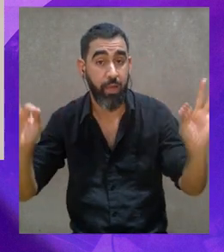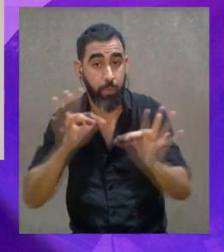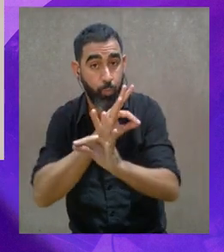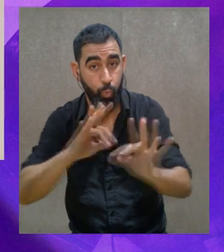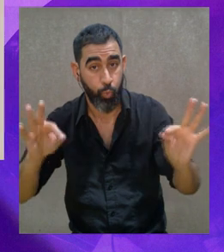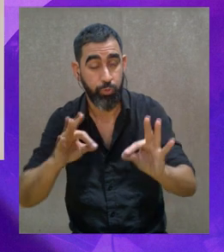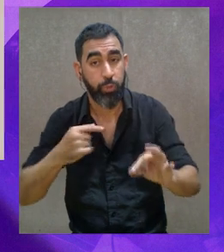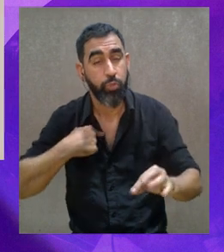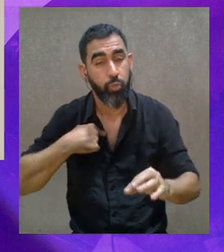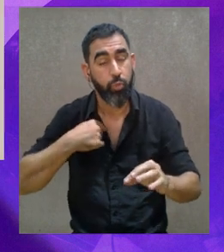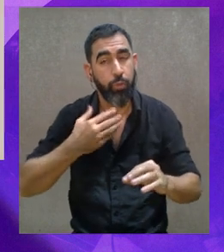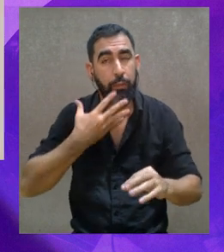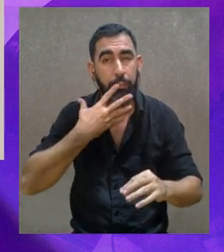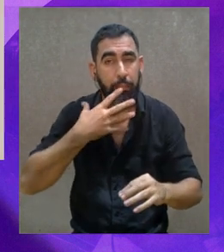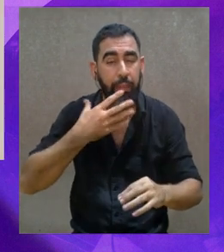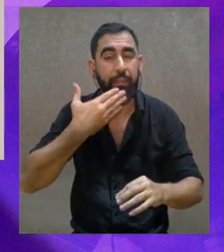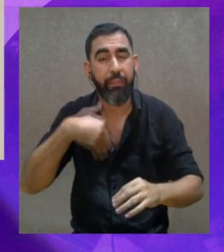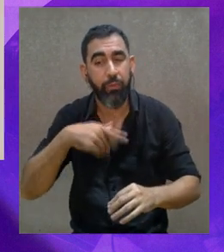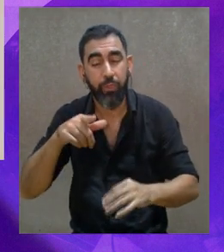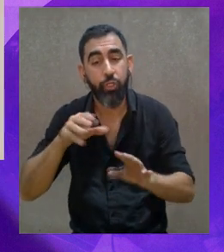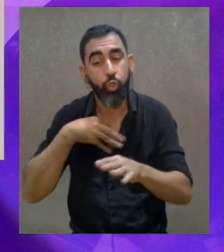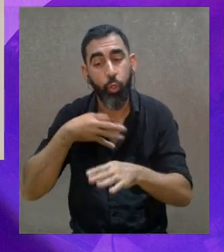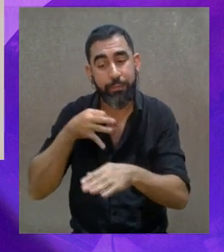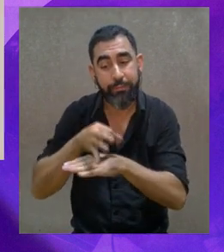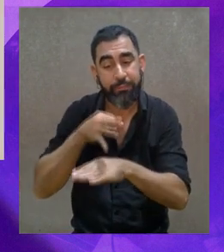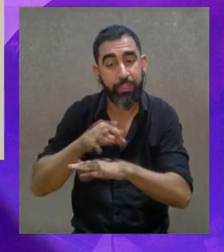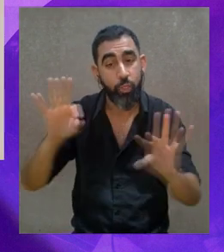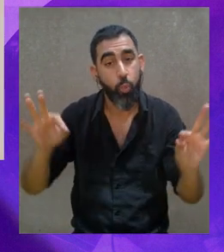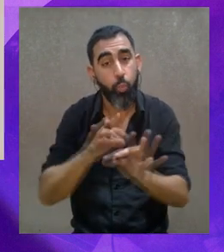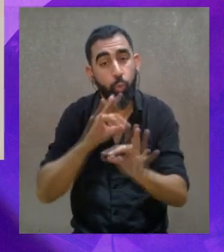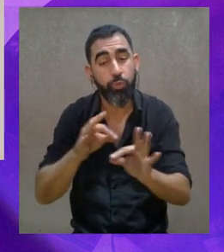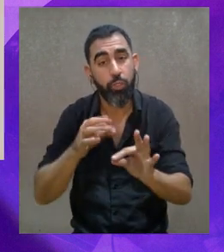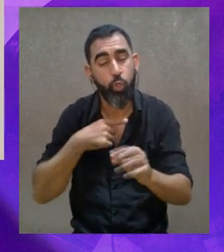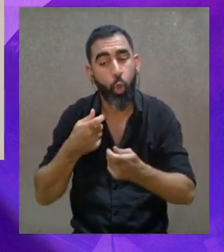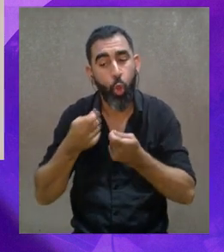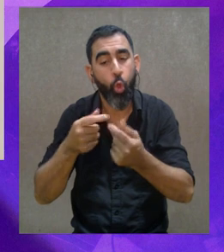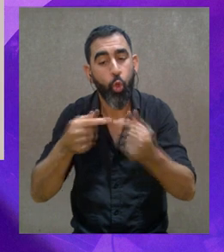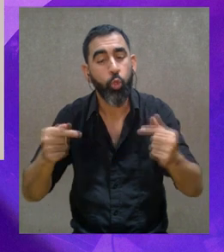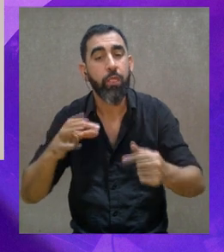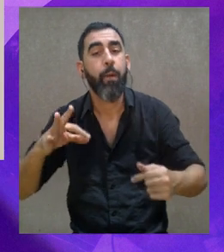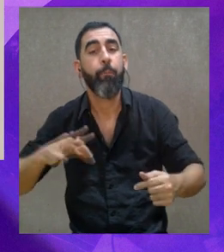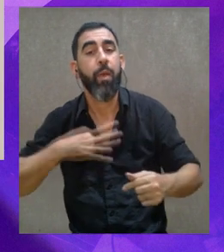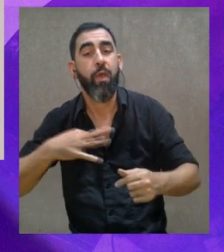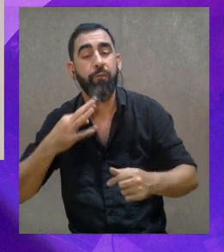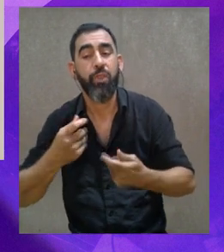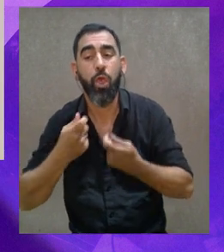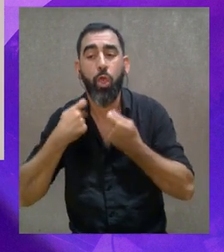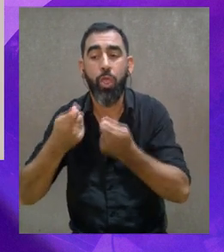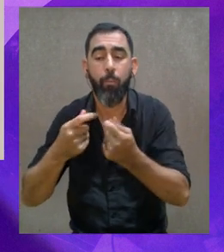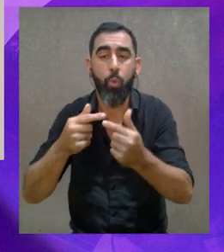libres, libres pensadores, tener esa libertad de justamente de